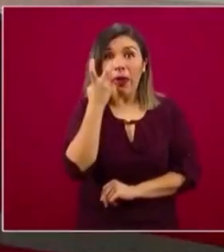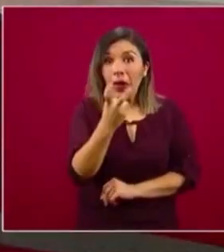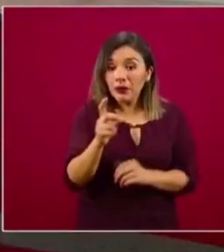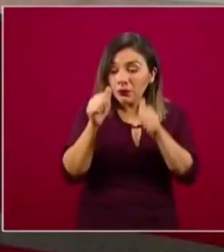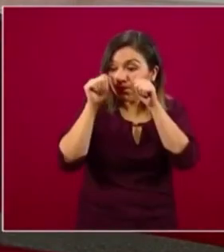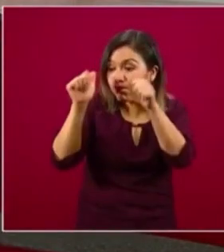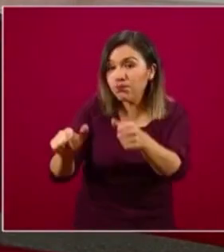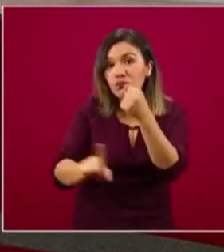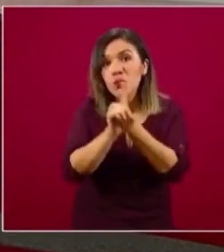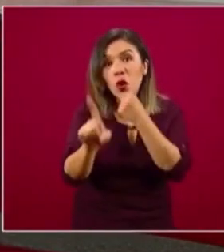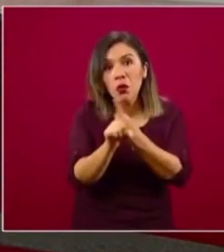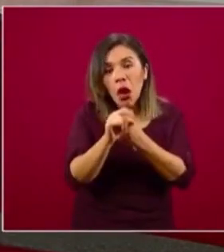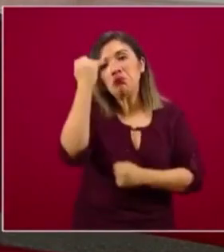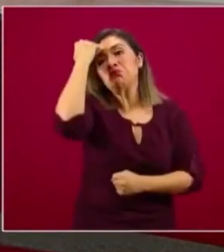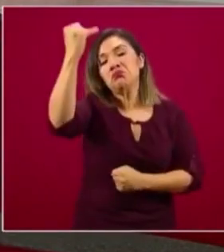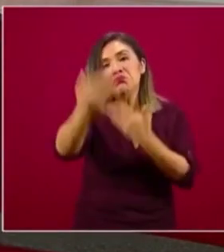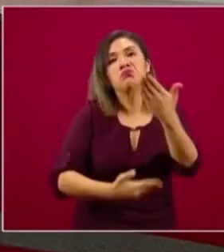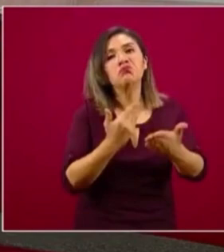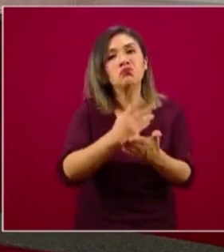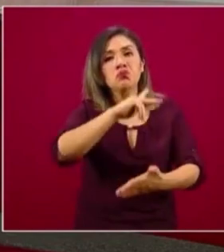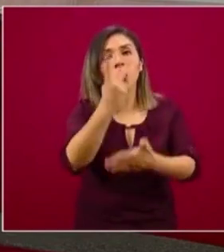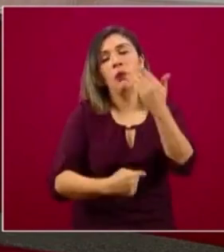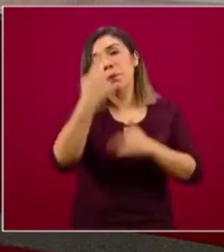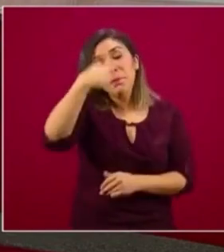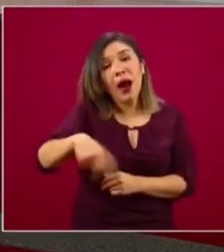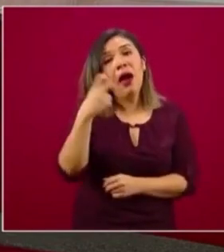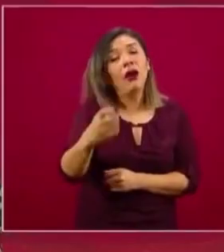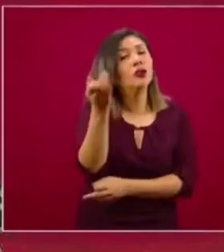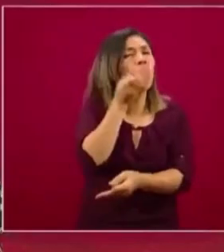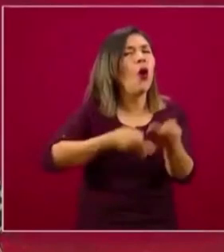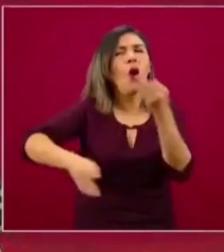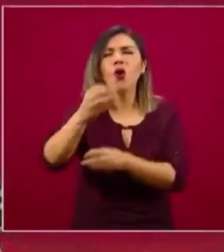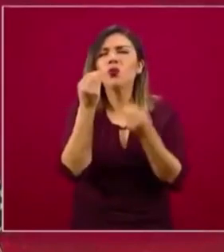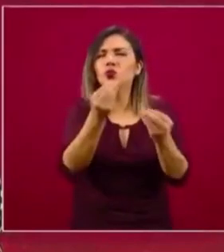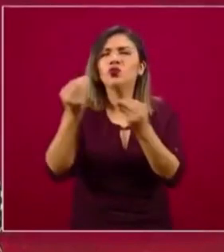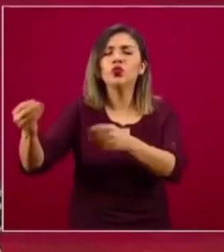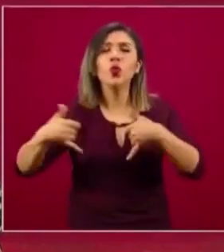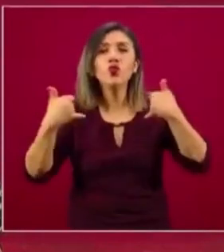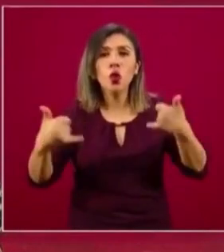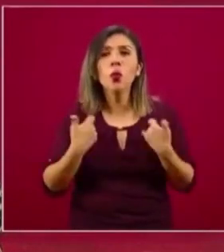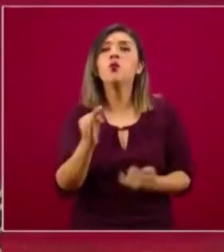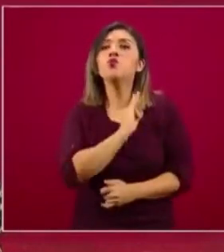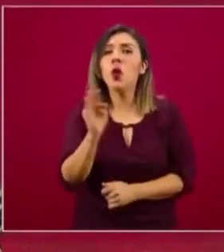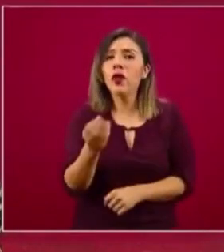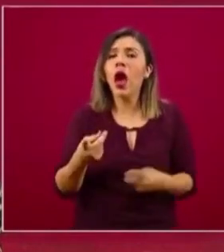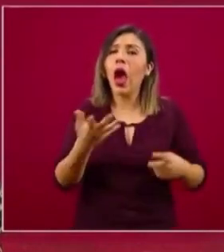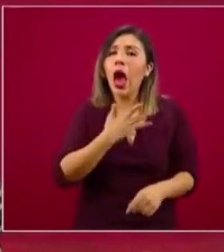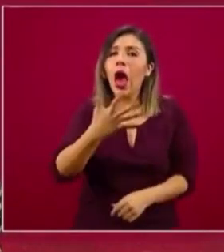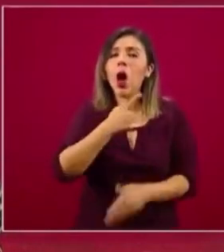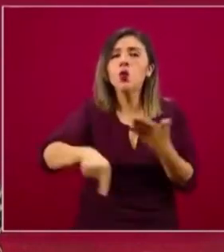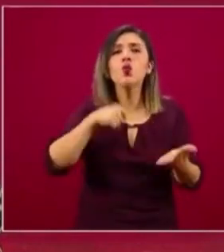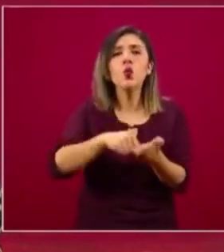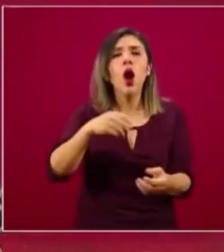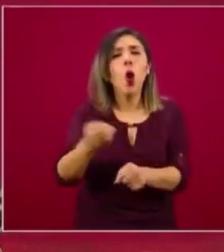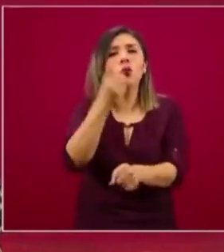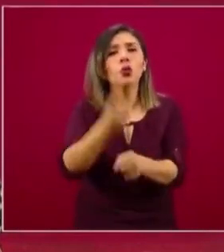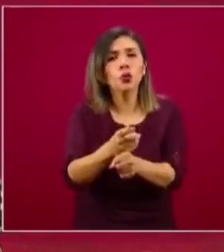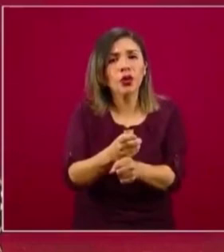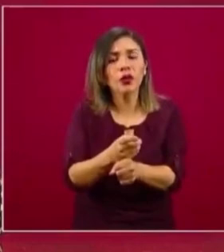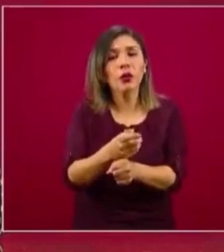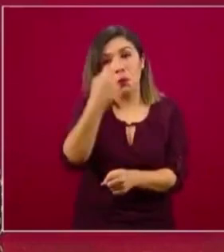tener una oportunidad, una oportunidad para trabajar, para ir trabajando y